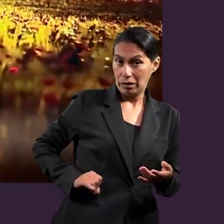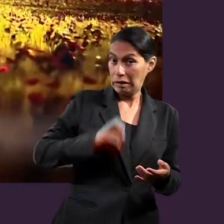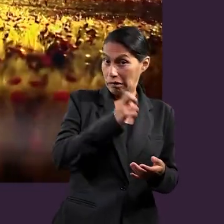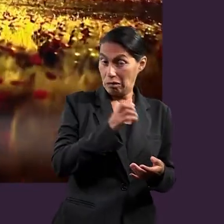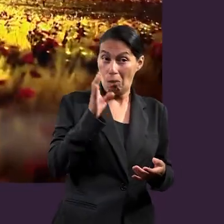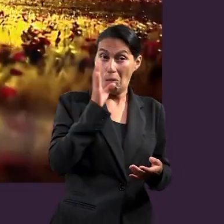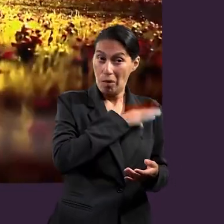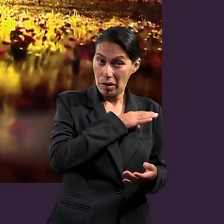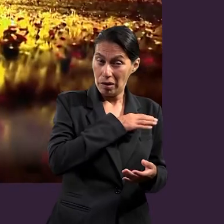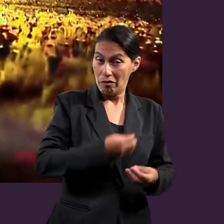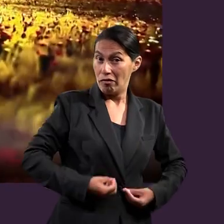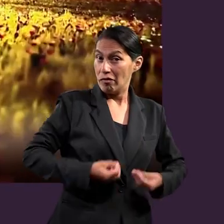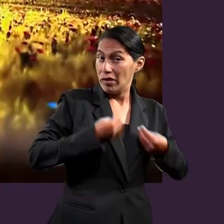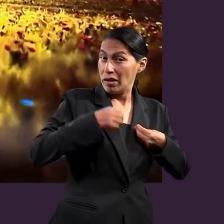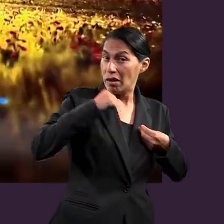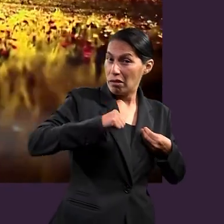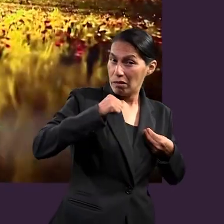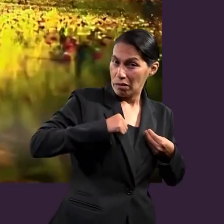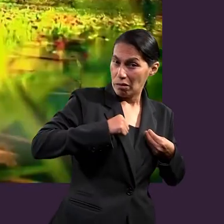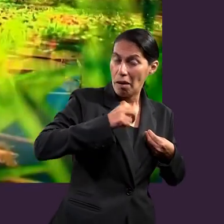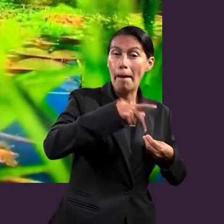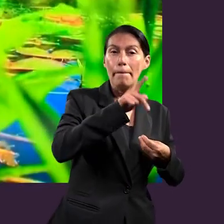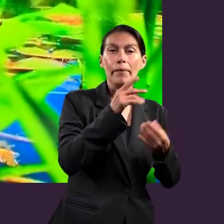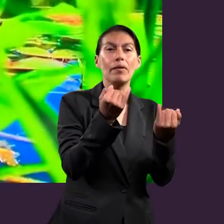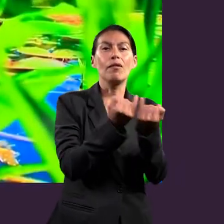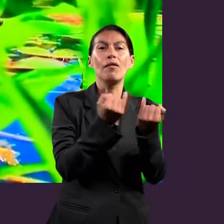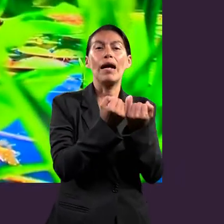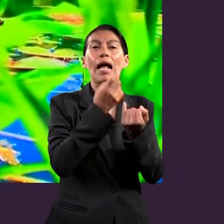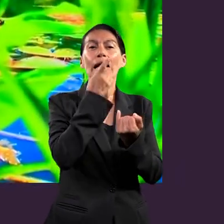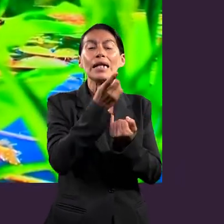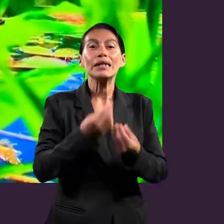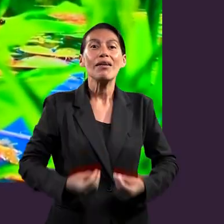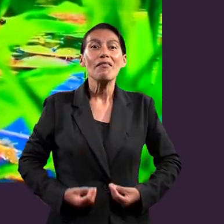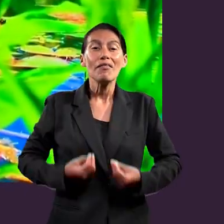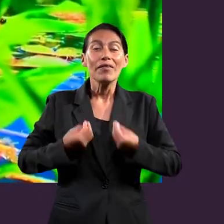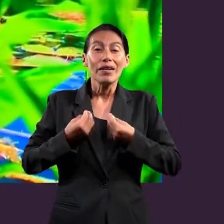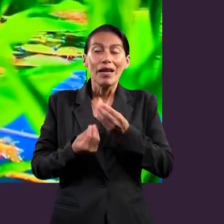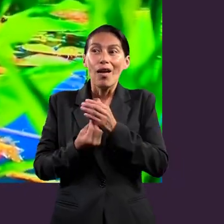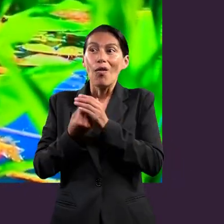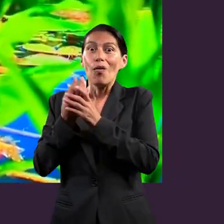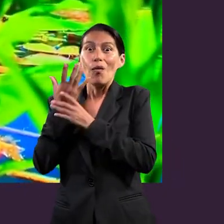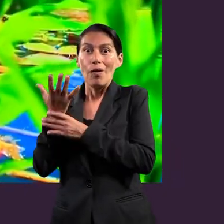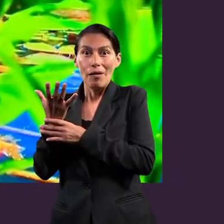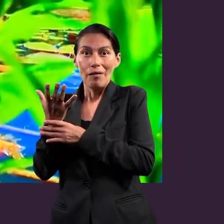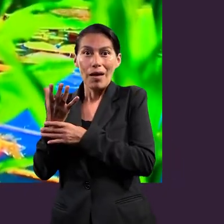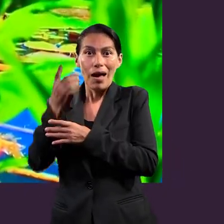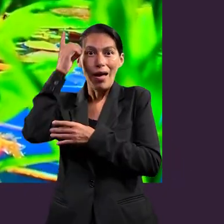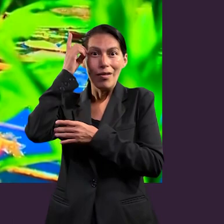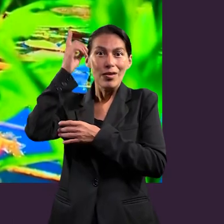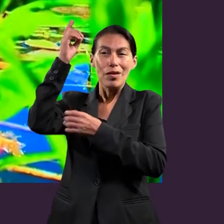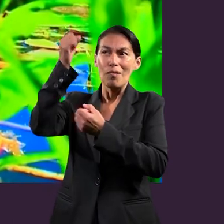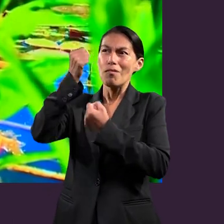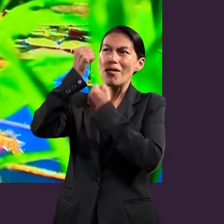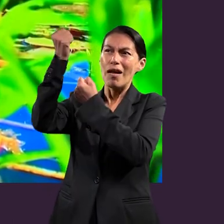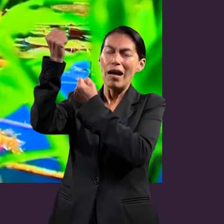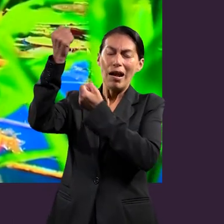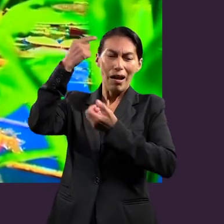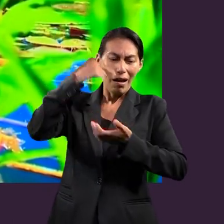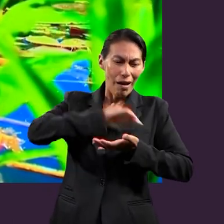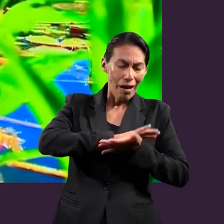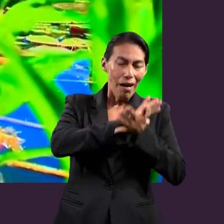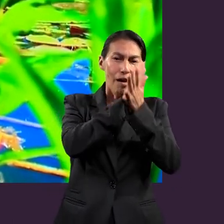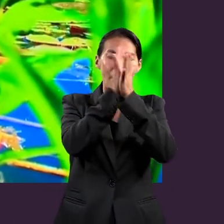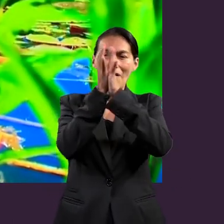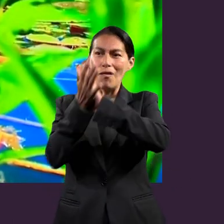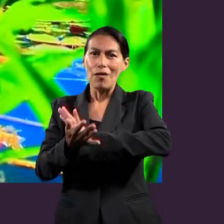pero lo más interesante no es que solamente describe la vida antigua, describe cómo es la vida nueva transformados por